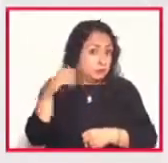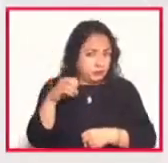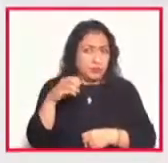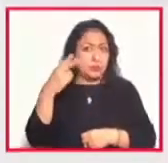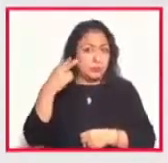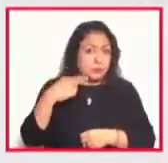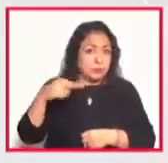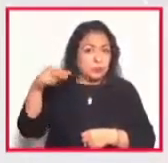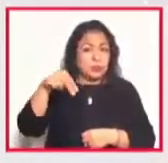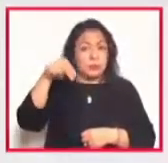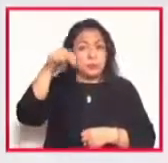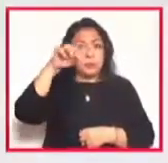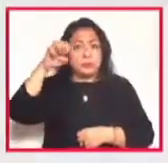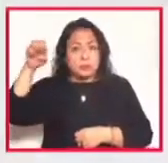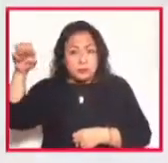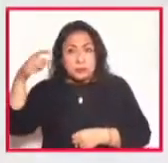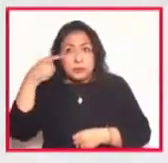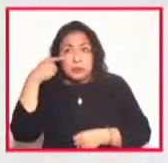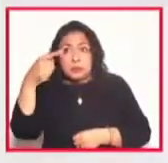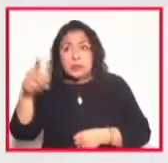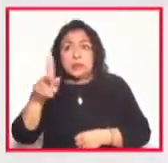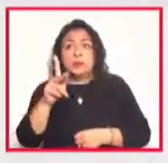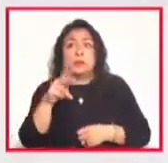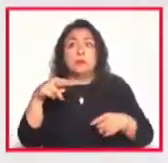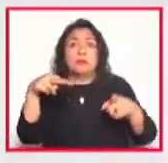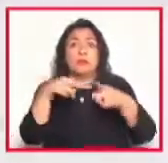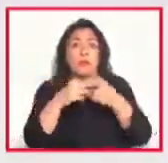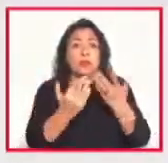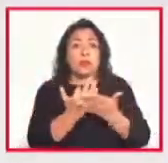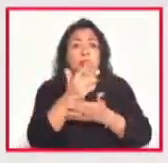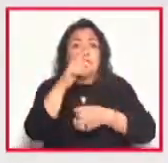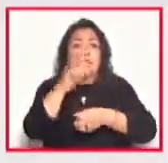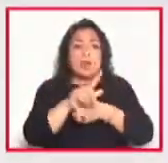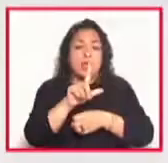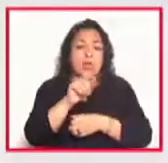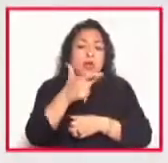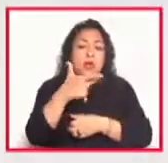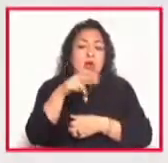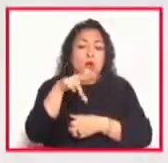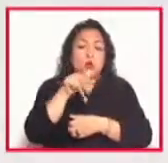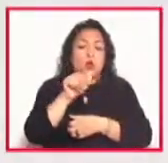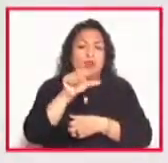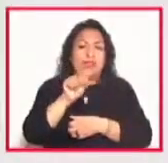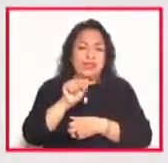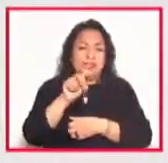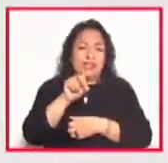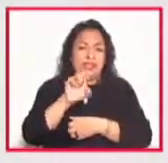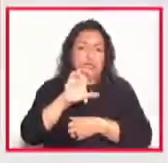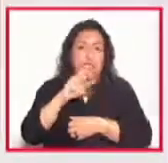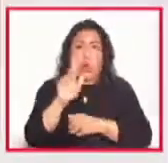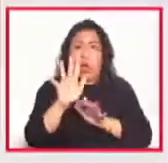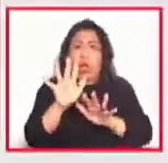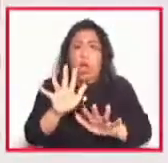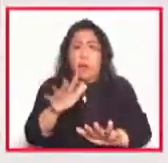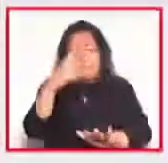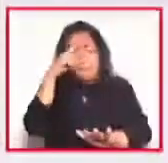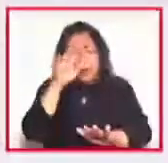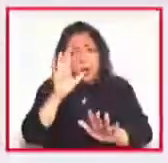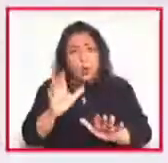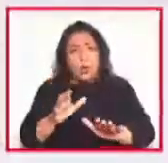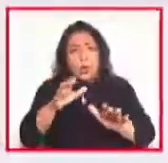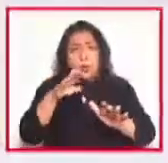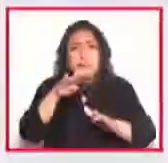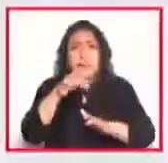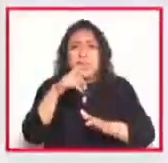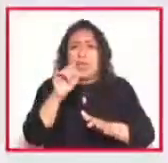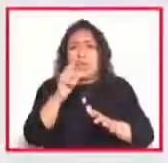al noroeste encontraremos el parque nacional lagunas de Chacagua una reserva que se ha mantenido intacta para la conservación de manglares y